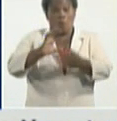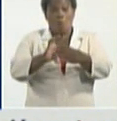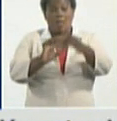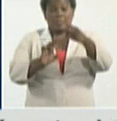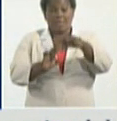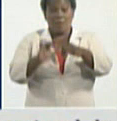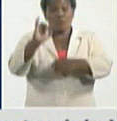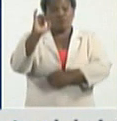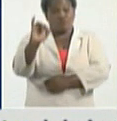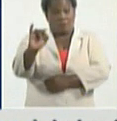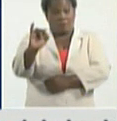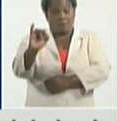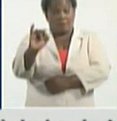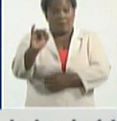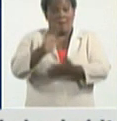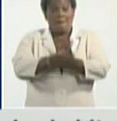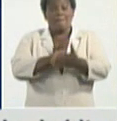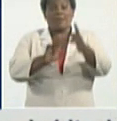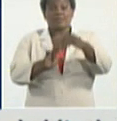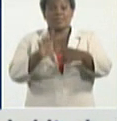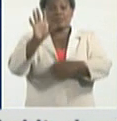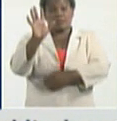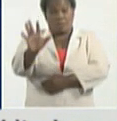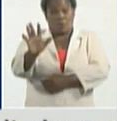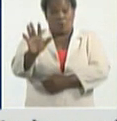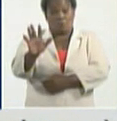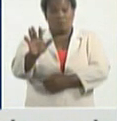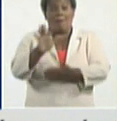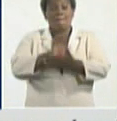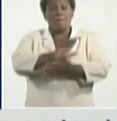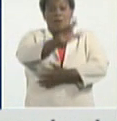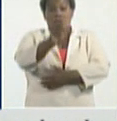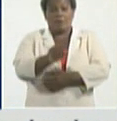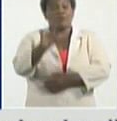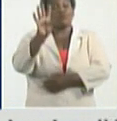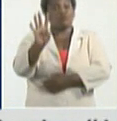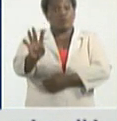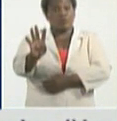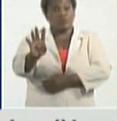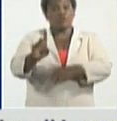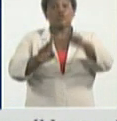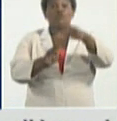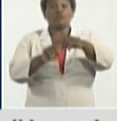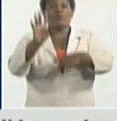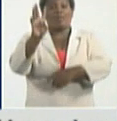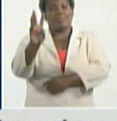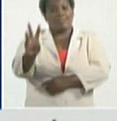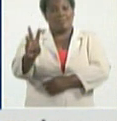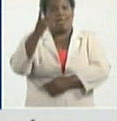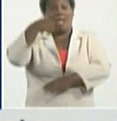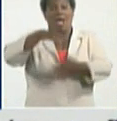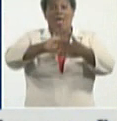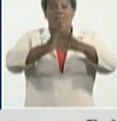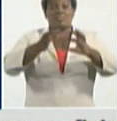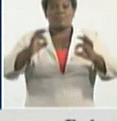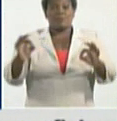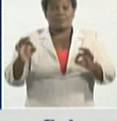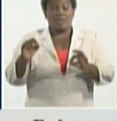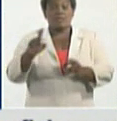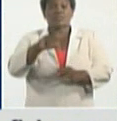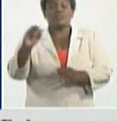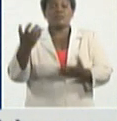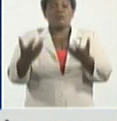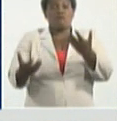6, Matanza 5, Mayabeque 4, Las Tunas 3, y Altemisa 100 fuegos,